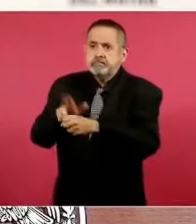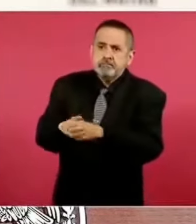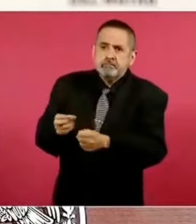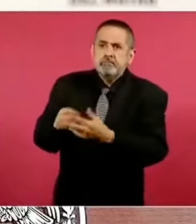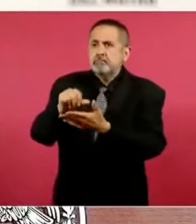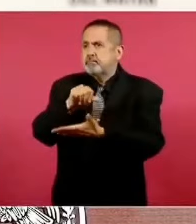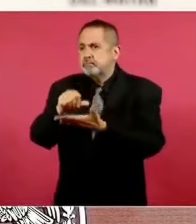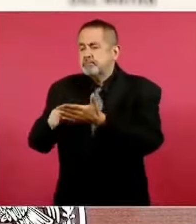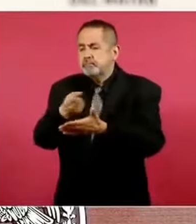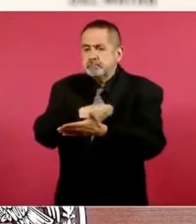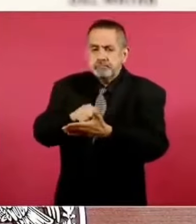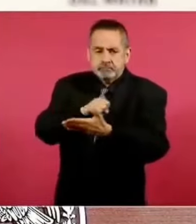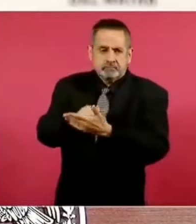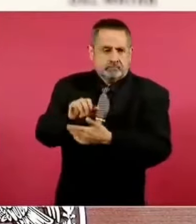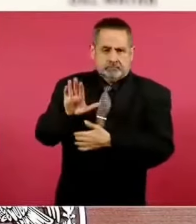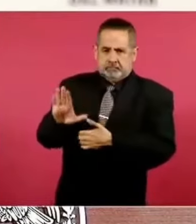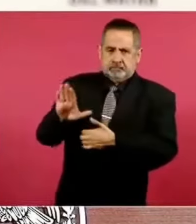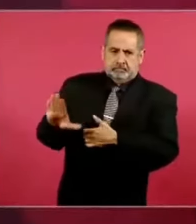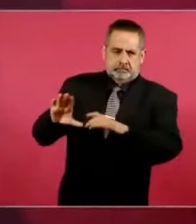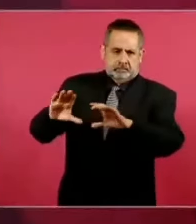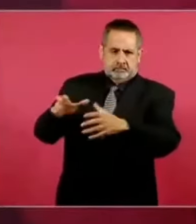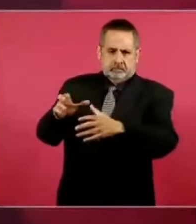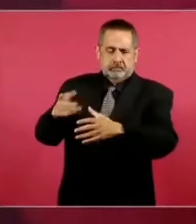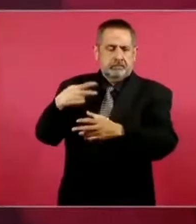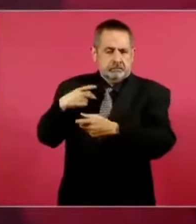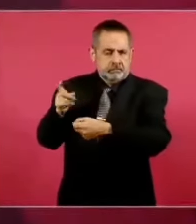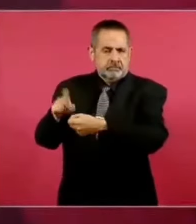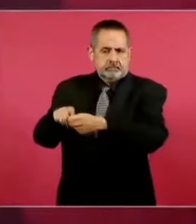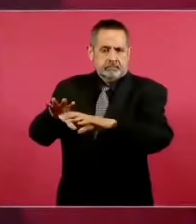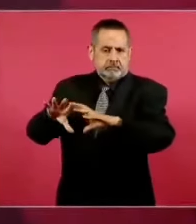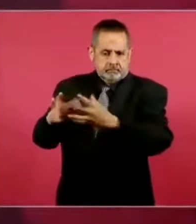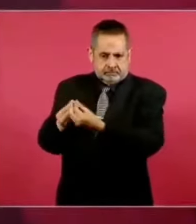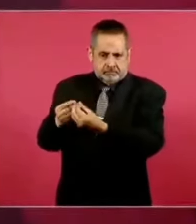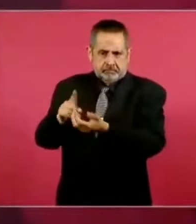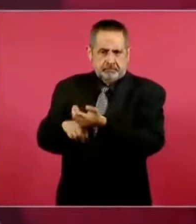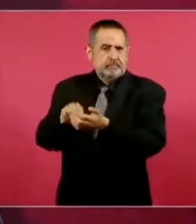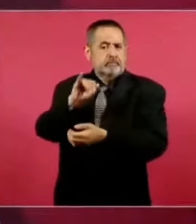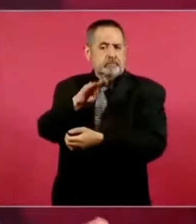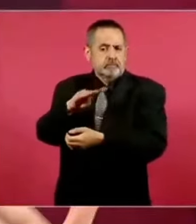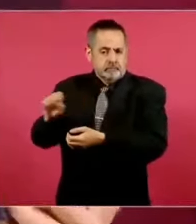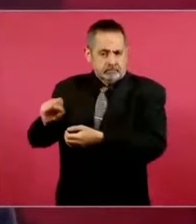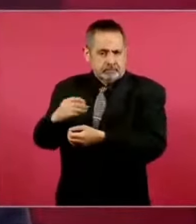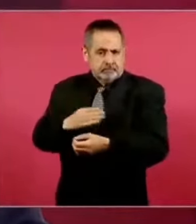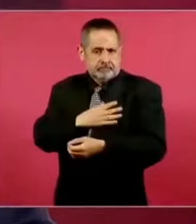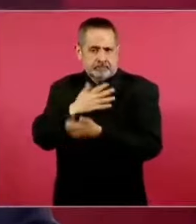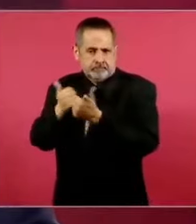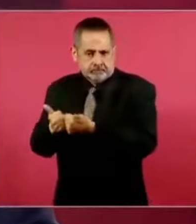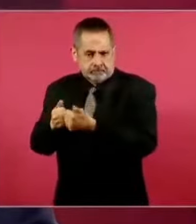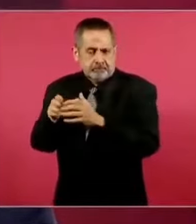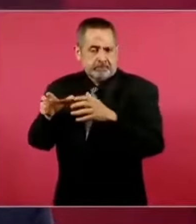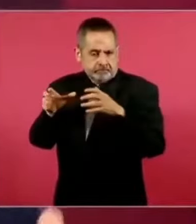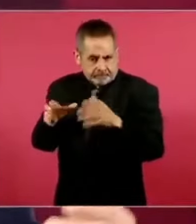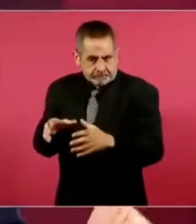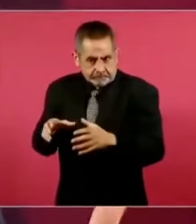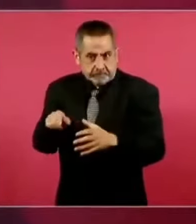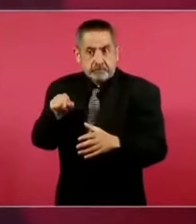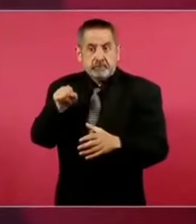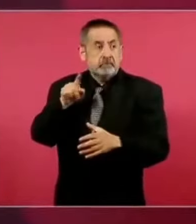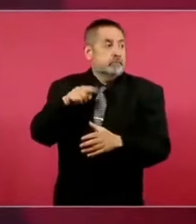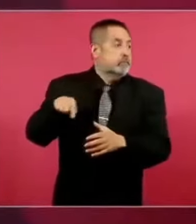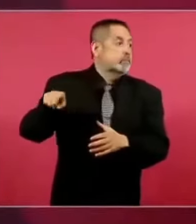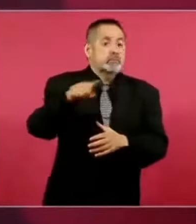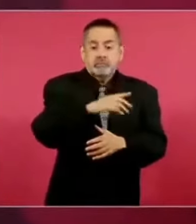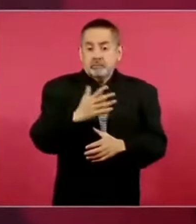centros de salud, su propio personal, sus equipos y demás. Para las personas que no tienen seguridad social y que de manera